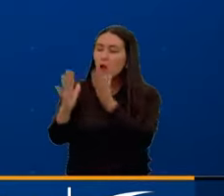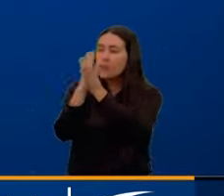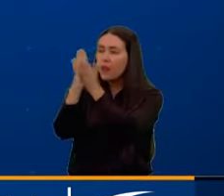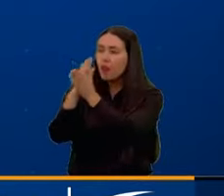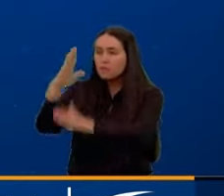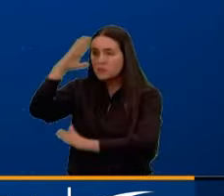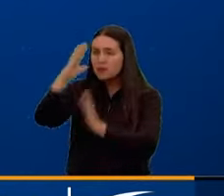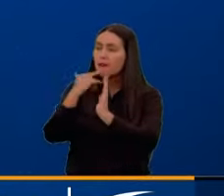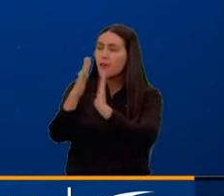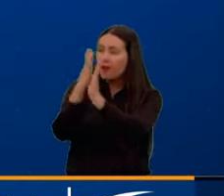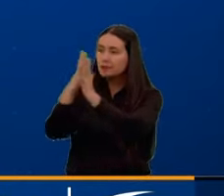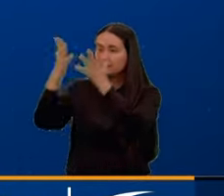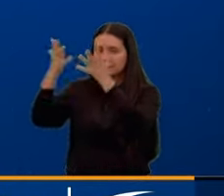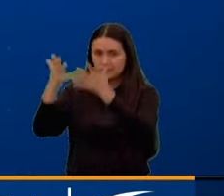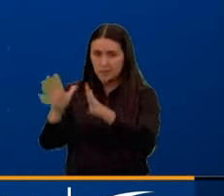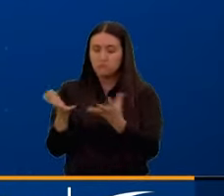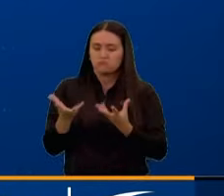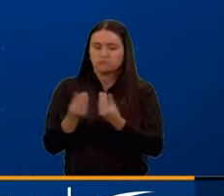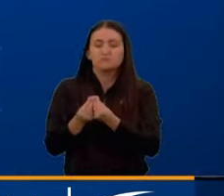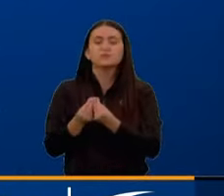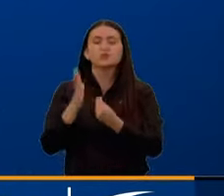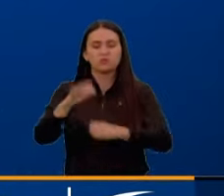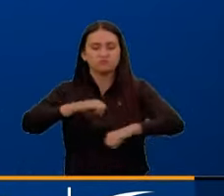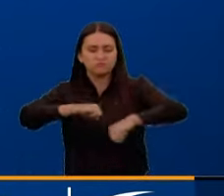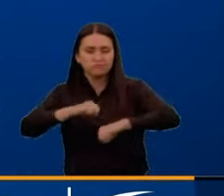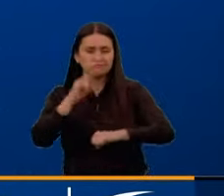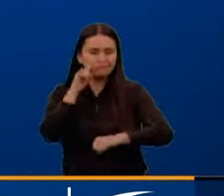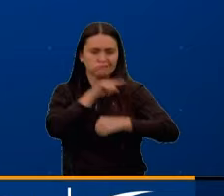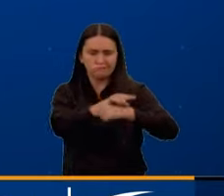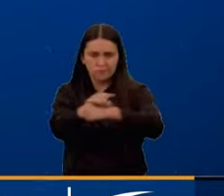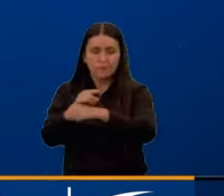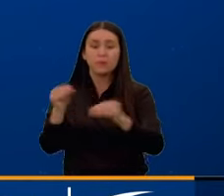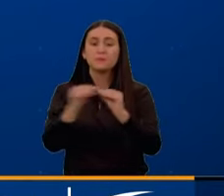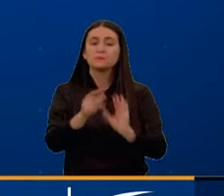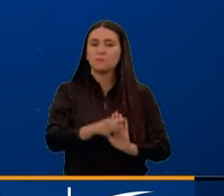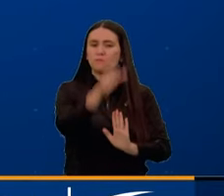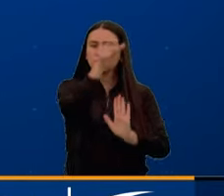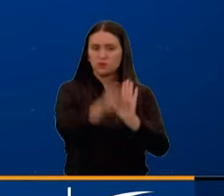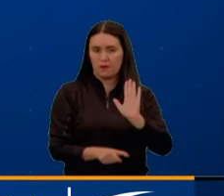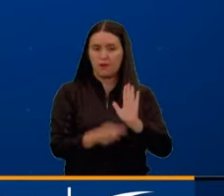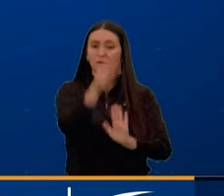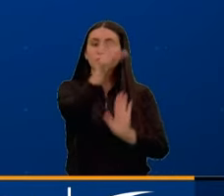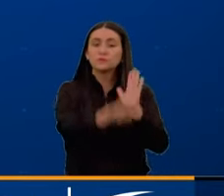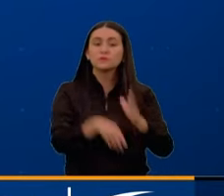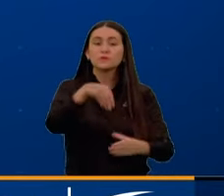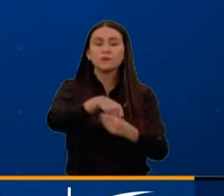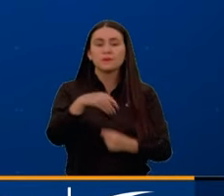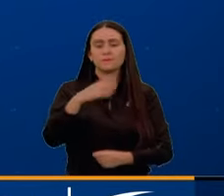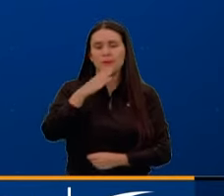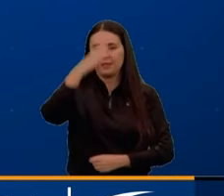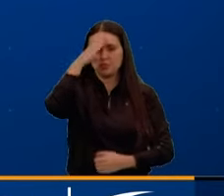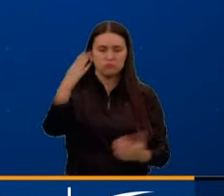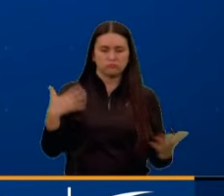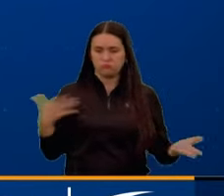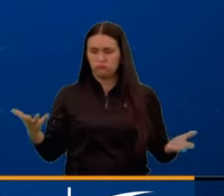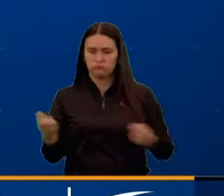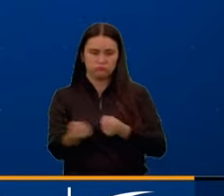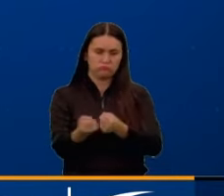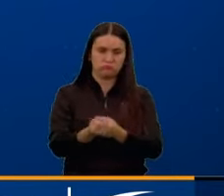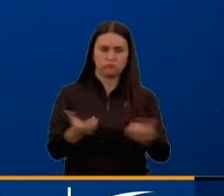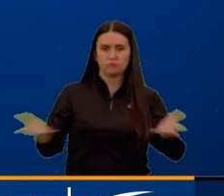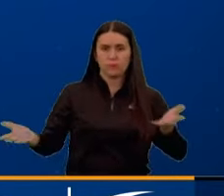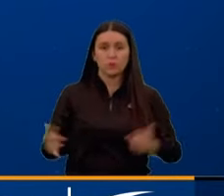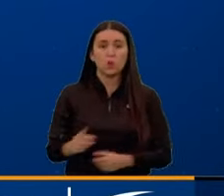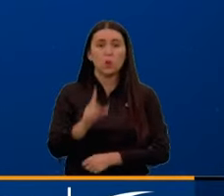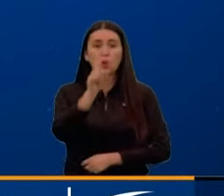acompañaron toda la manifestación. Y posteriormente la personería distrital de Medellín acompañó un cordón humanitario. Solamente hubo un